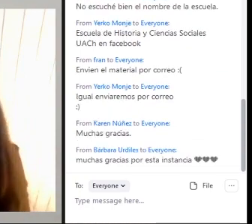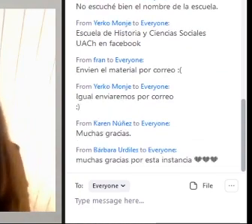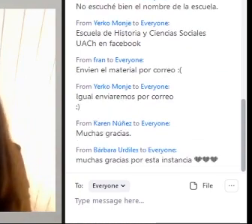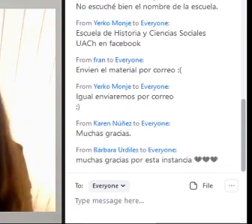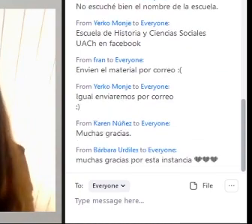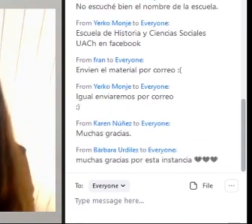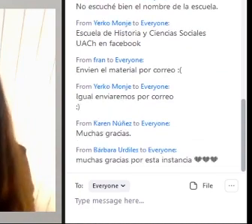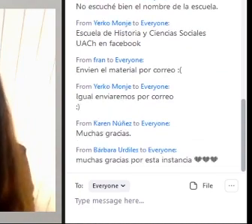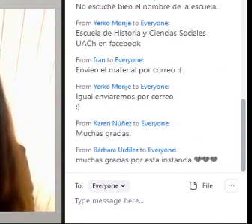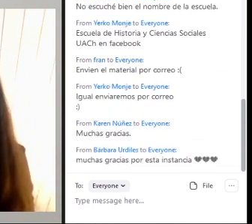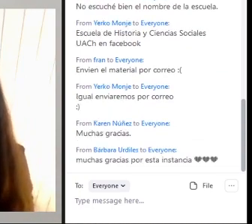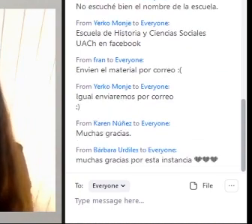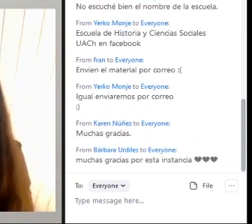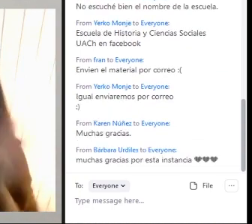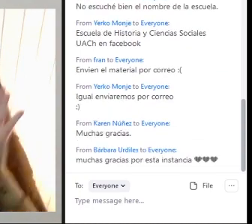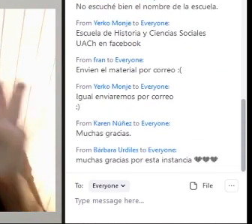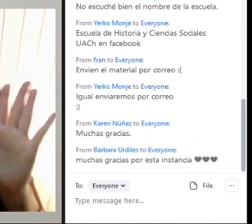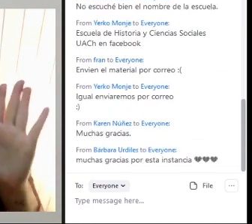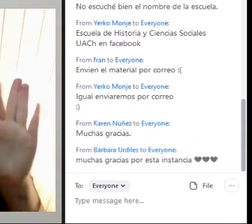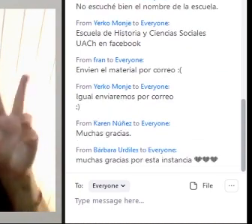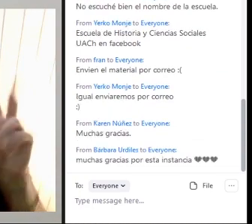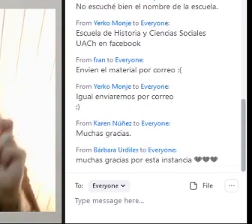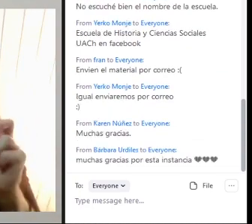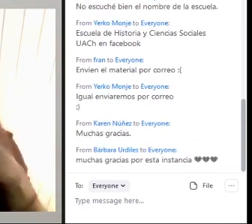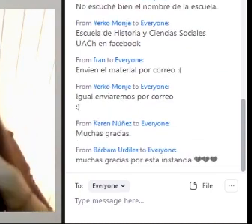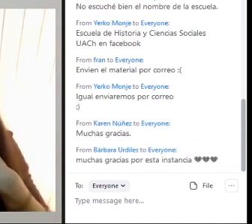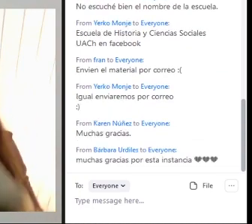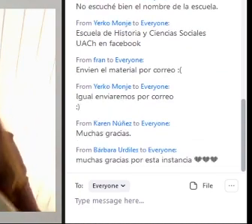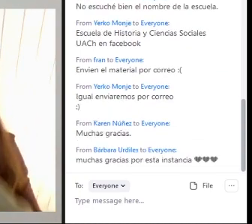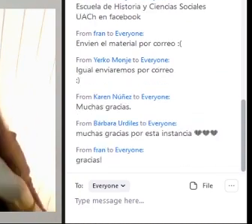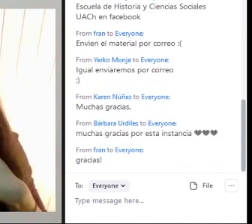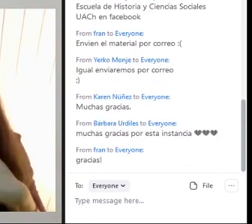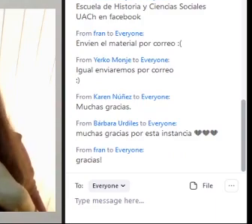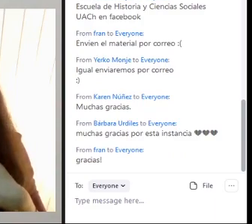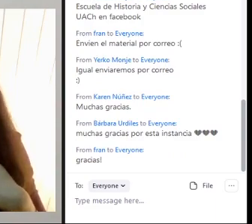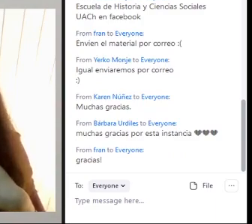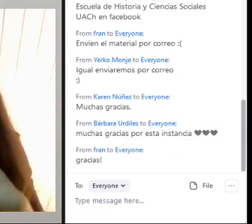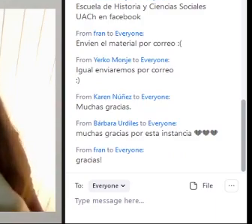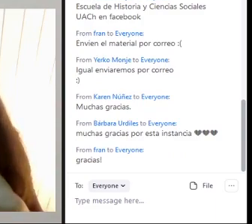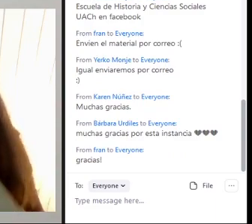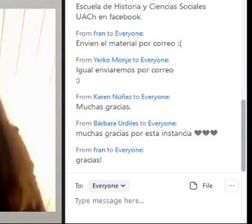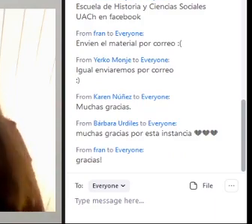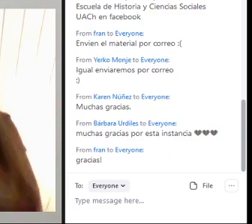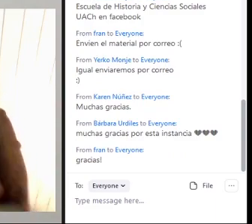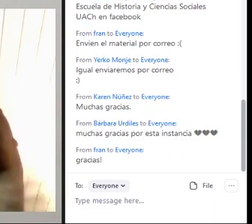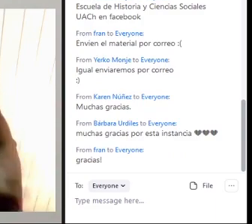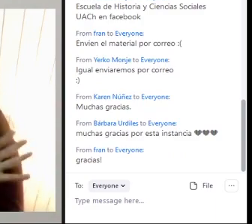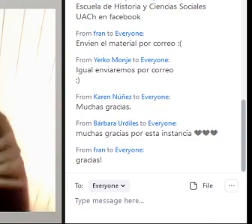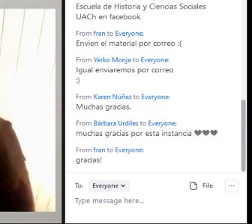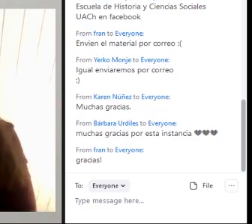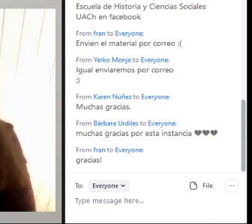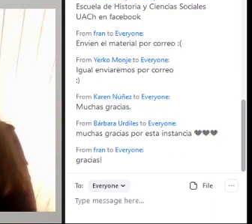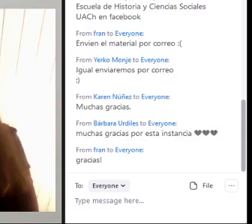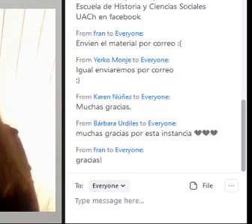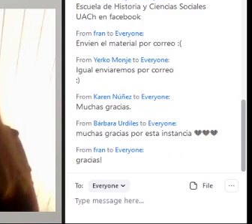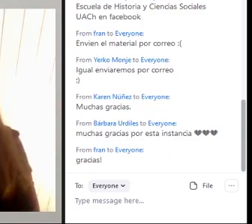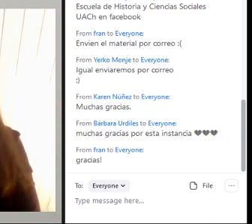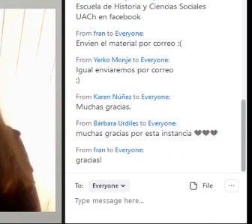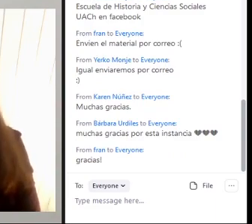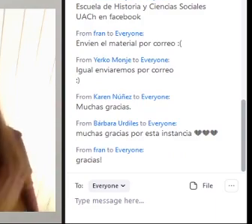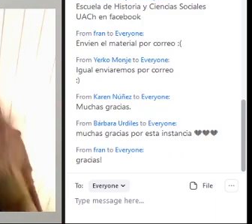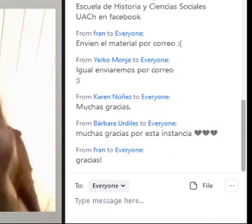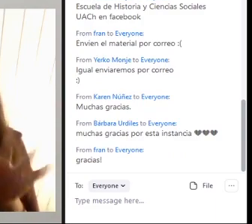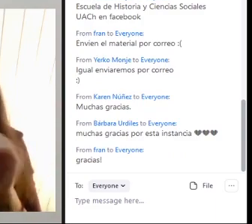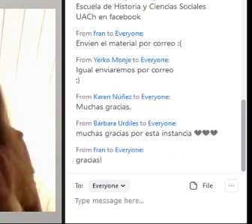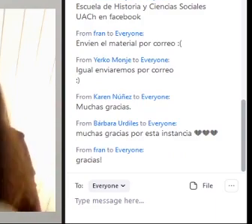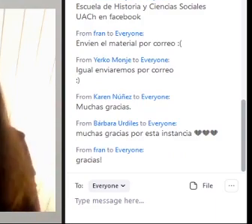lugar de los aspectos Y el lugar del cuerpo También En la educación Eso propone Un poco La educación Feminista Y yo creo Que esta es la oportunidad De